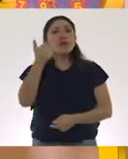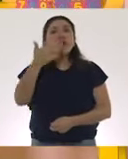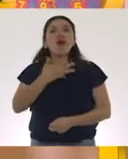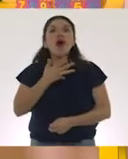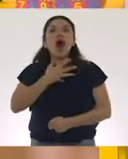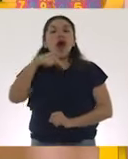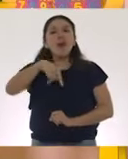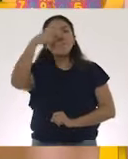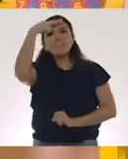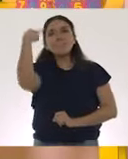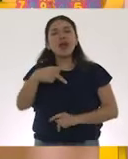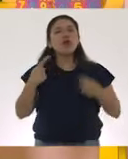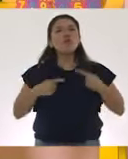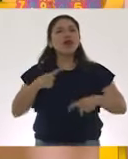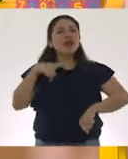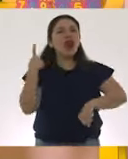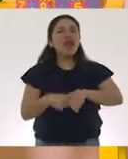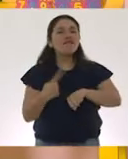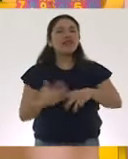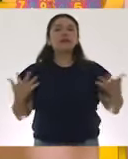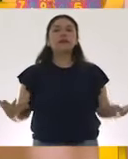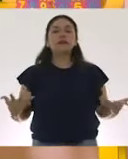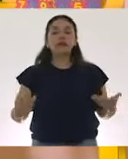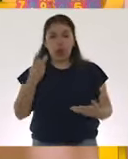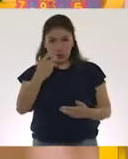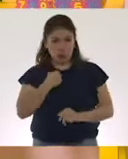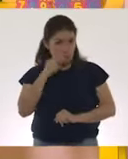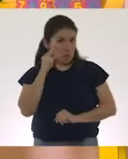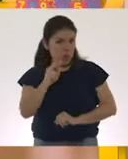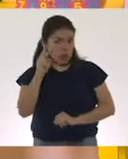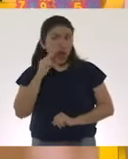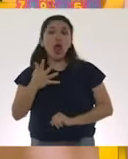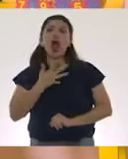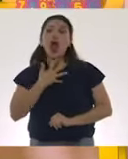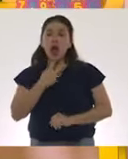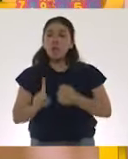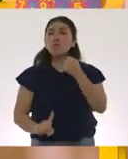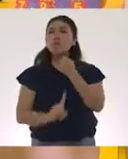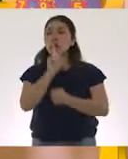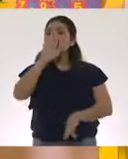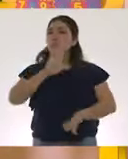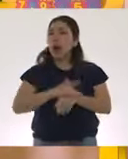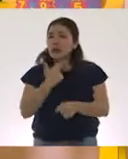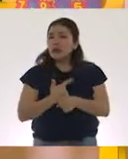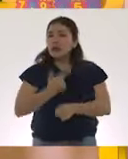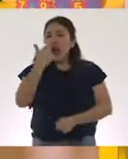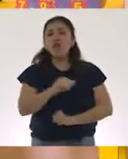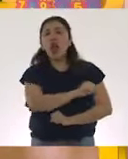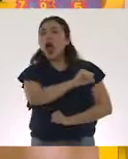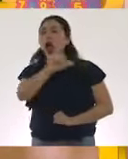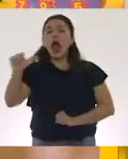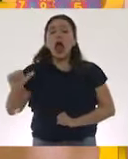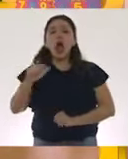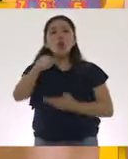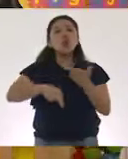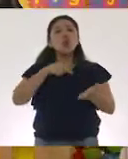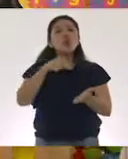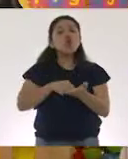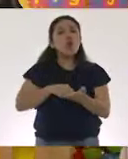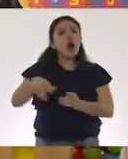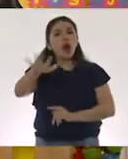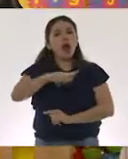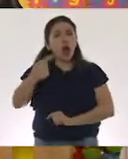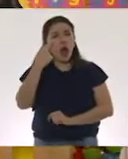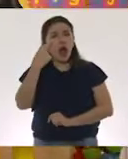aquí en México. Y como nosotros hemos notado, afecta con mayor frecuencia a los lugares en donde